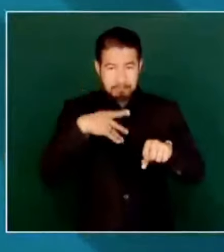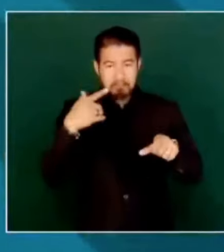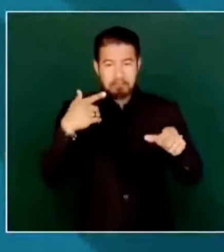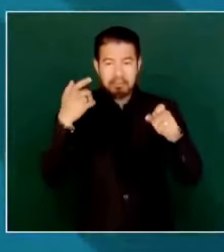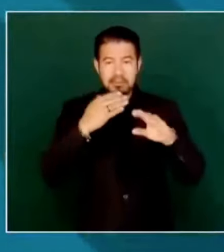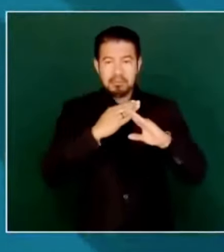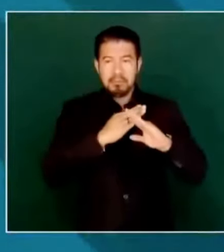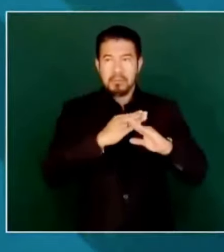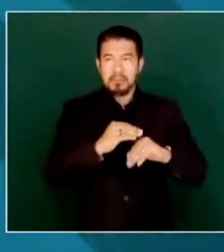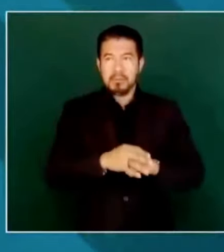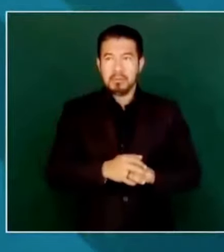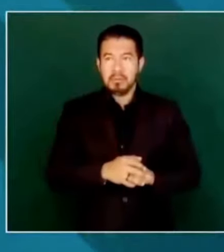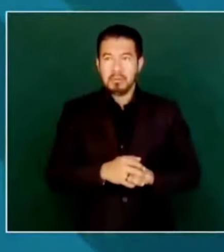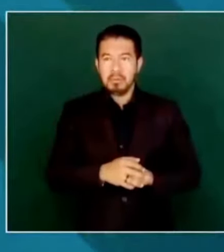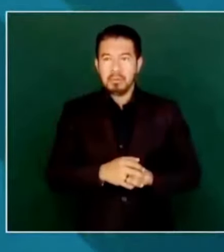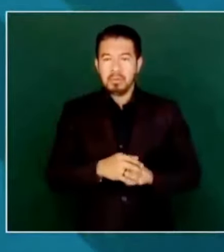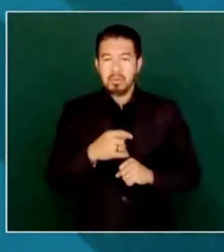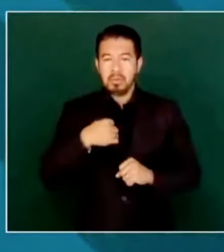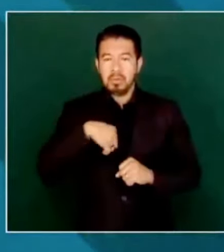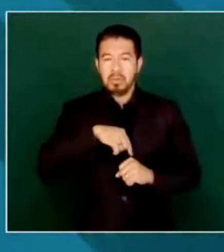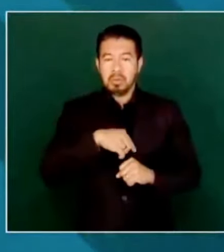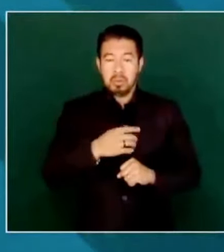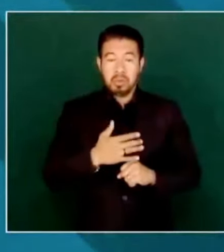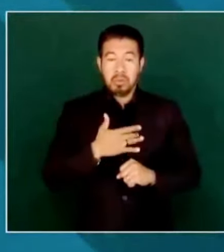Nosotros no le decíamos mal a nadie.